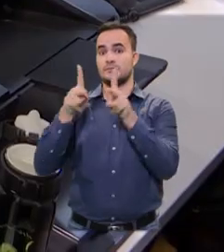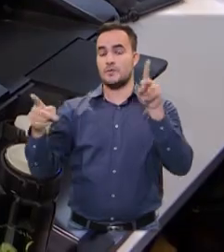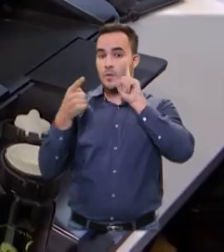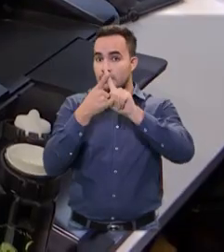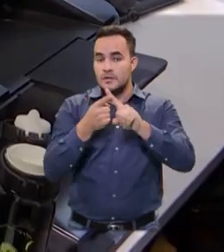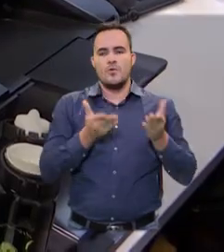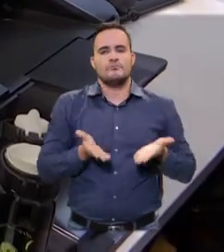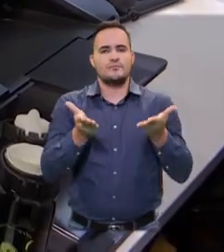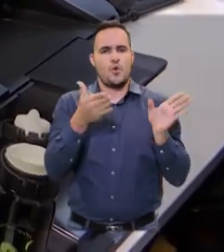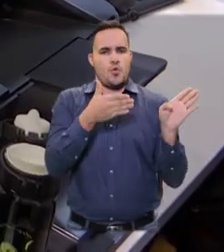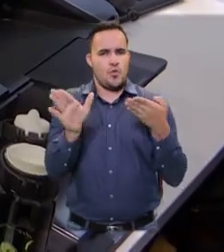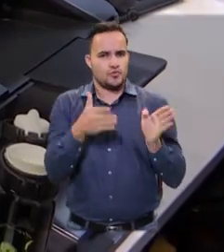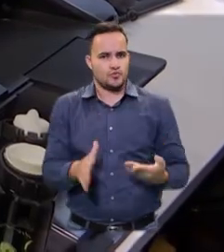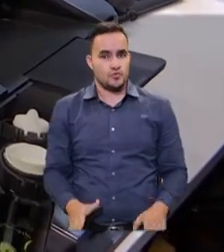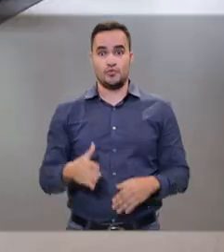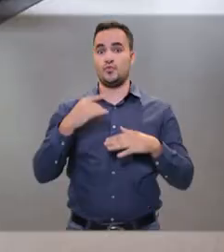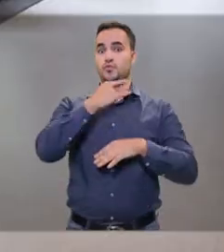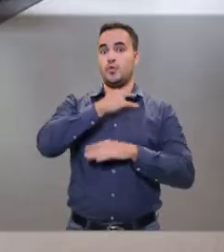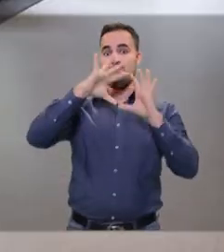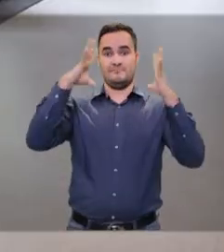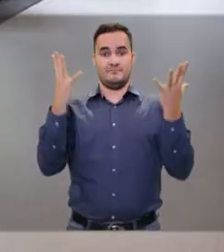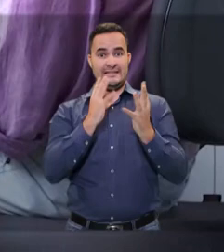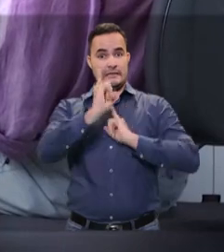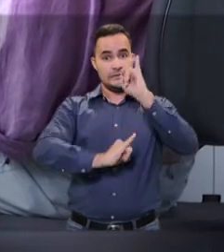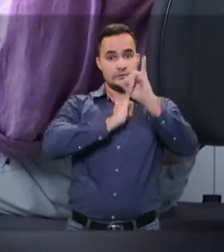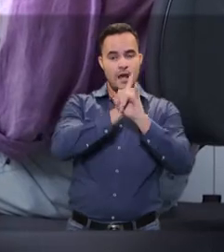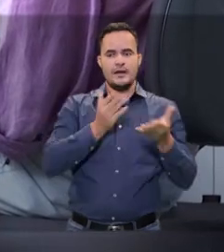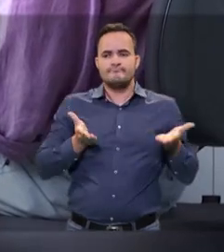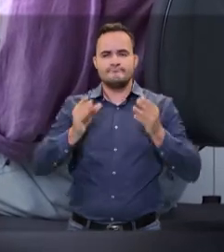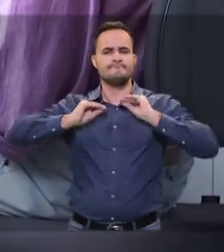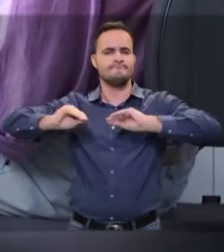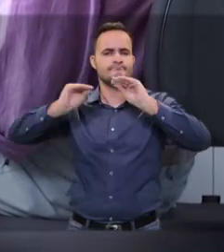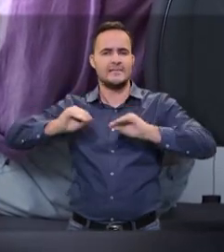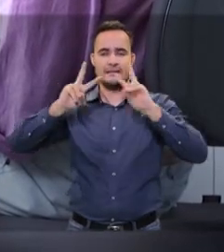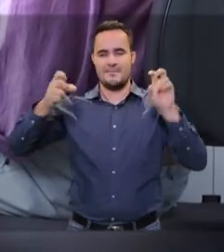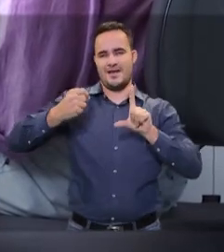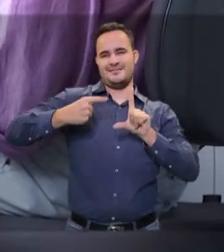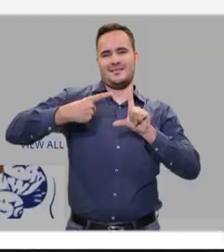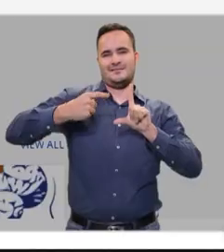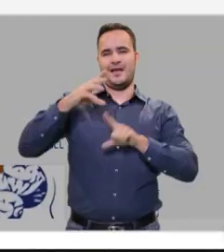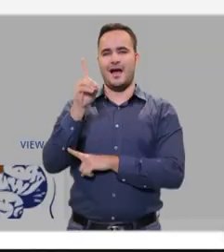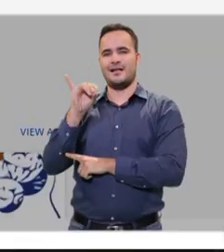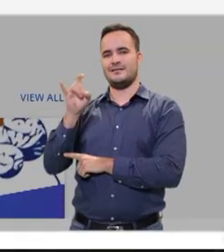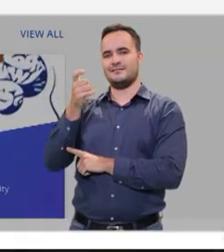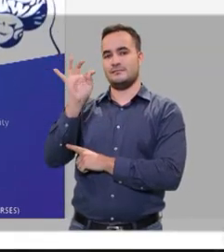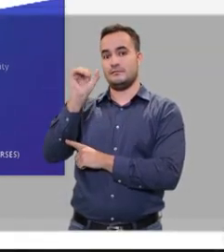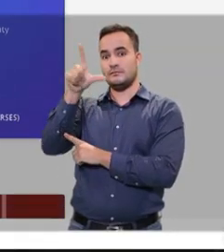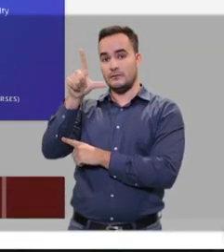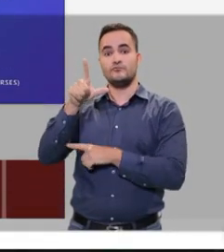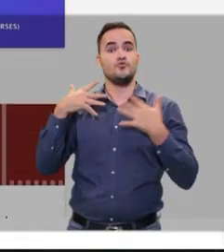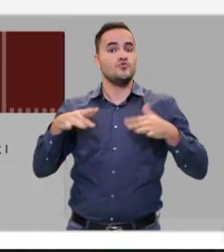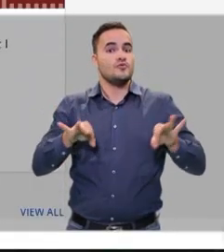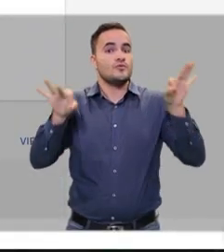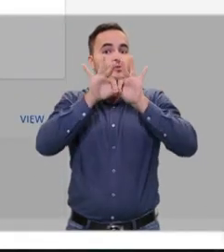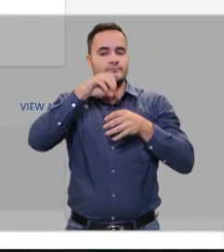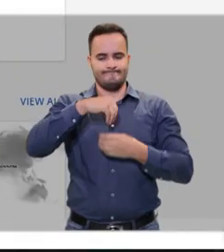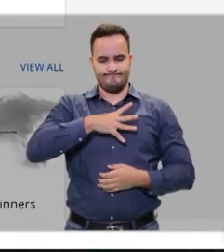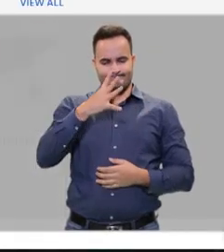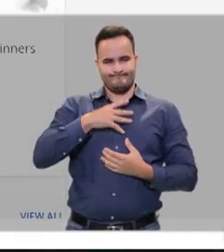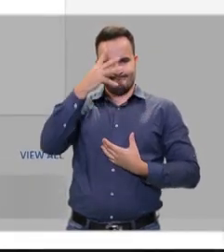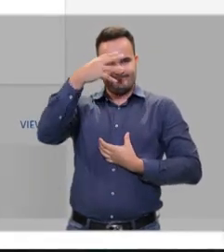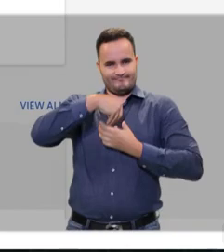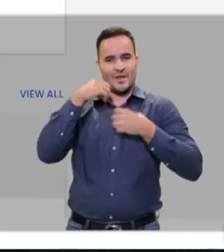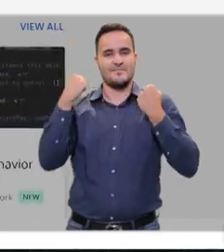por las principales universidades y organizaciones del mundo en competencias digitales que serán de vital importancia para